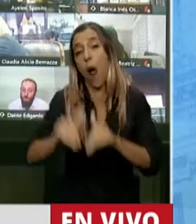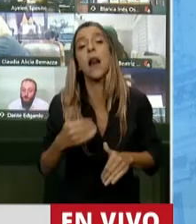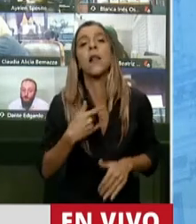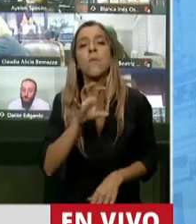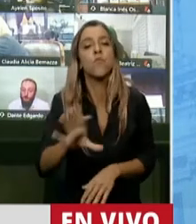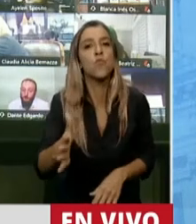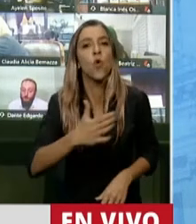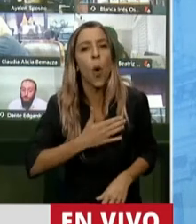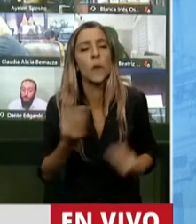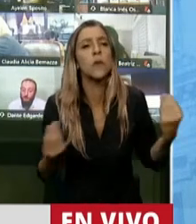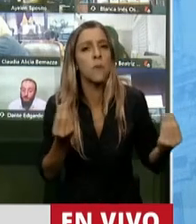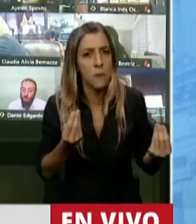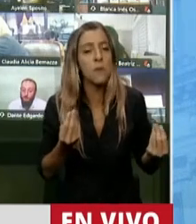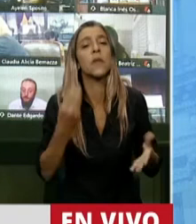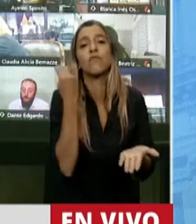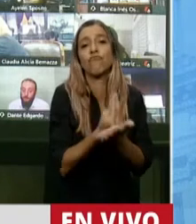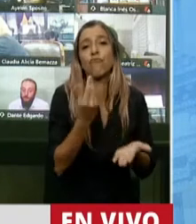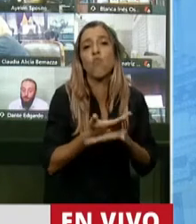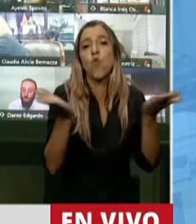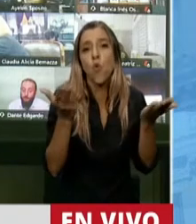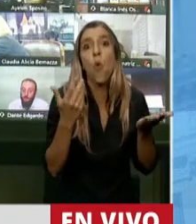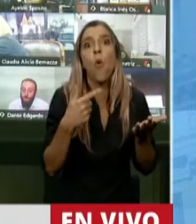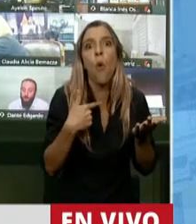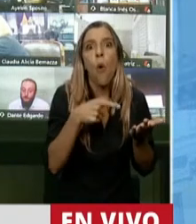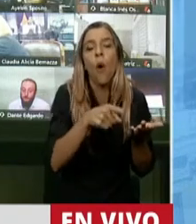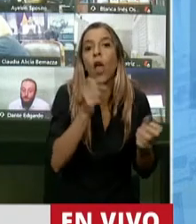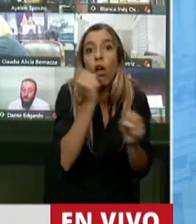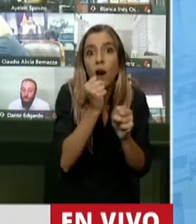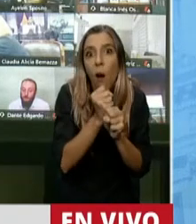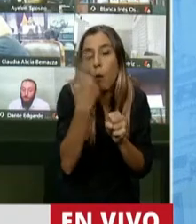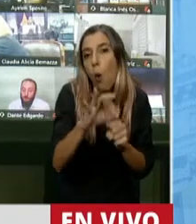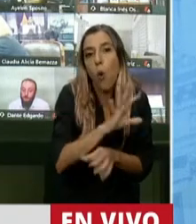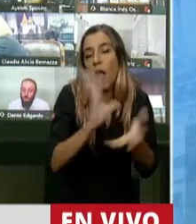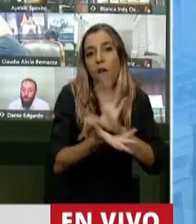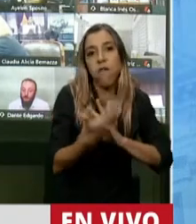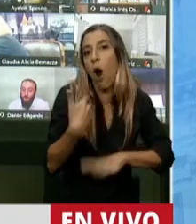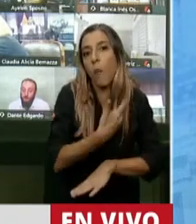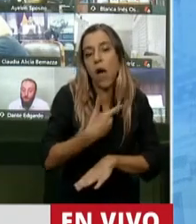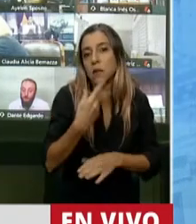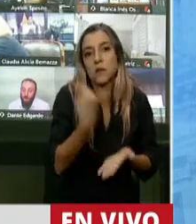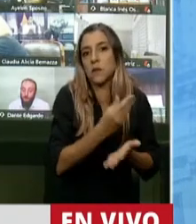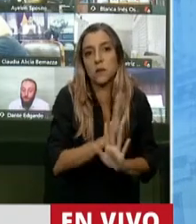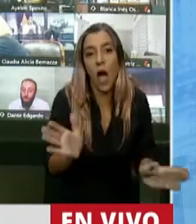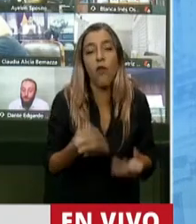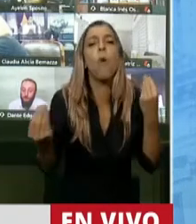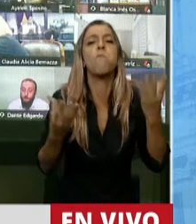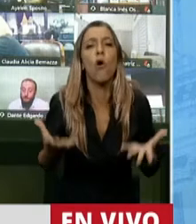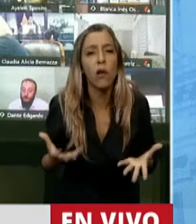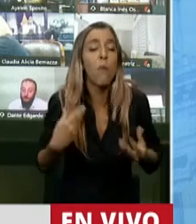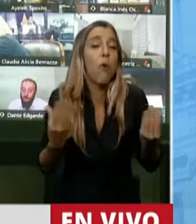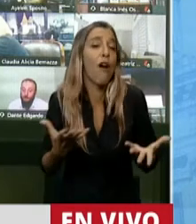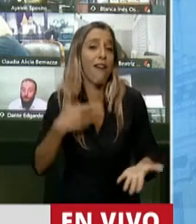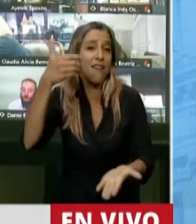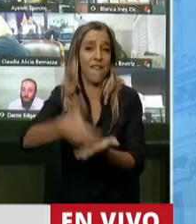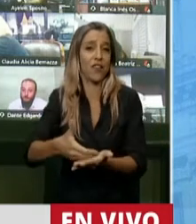pasa es que el empleo público es el único proveedor de trabajo. ¿Sabe por qué, señor Presidente? Porque se ha desalentado la